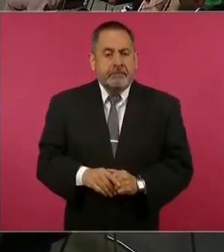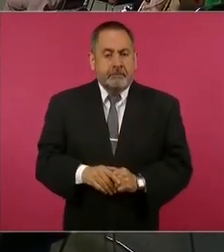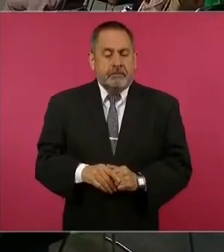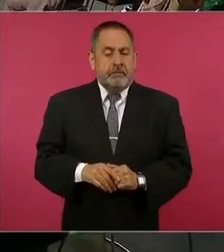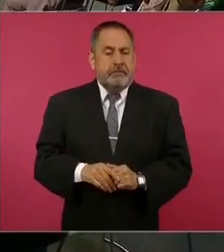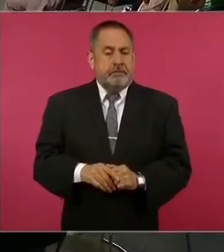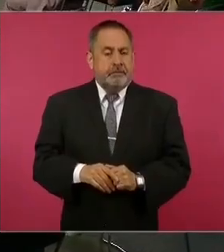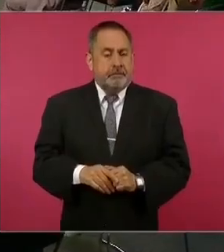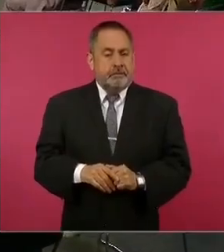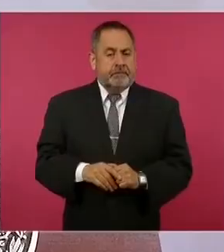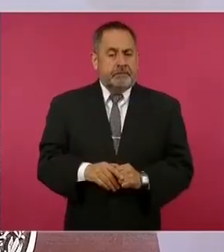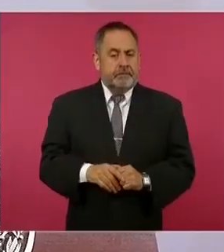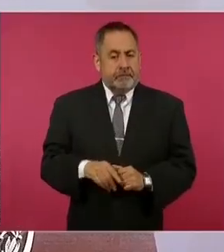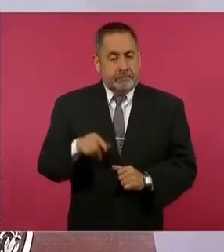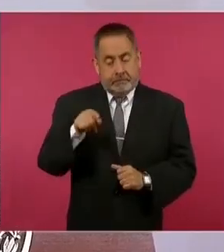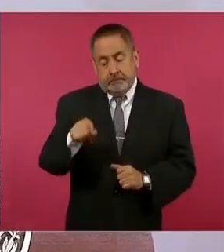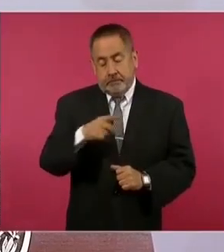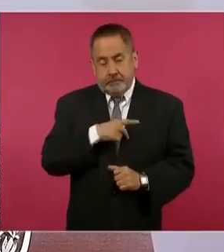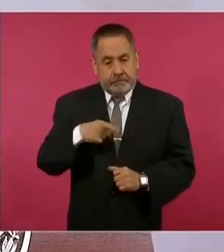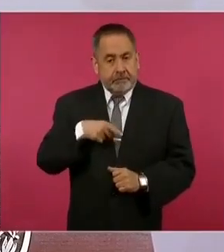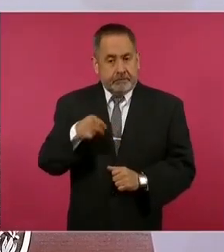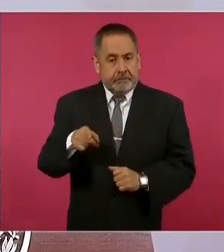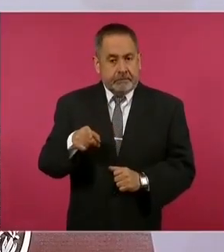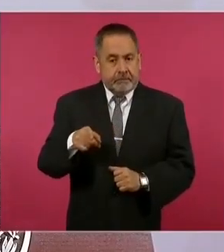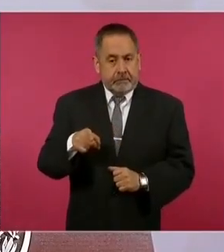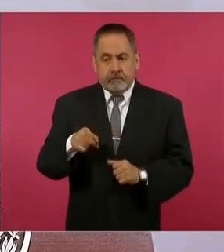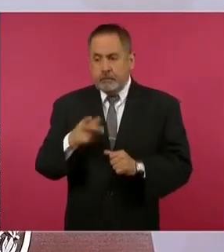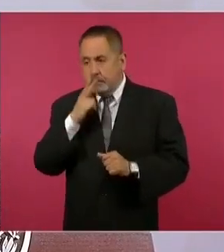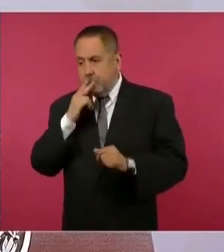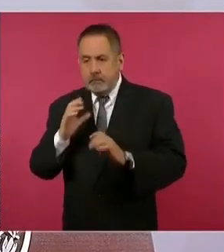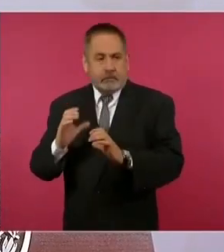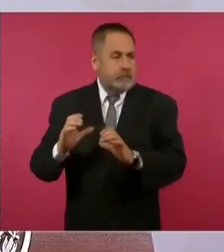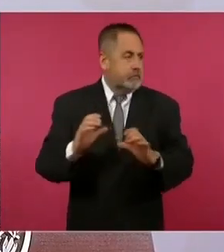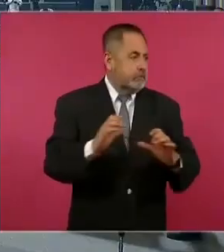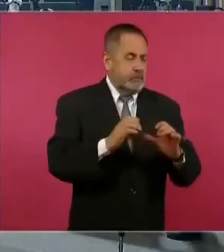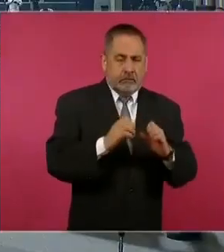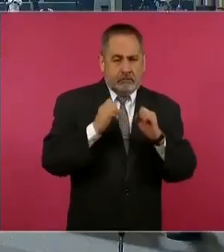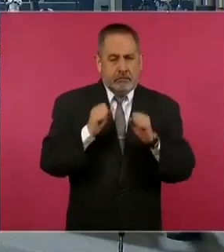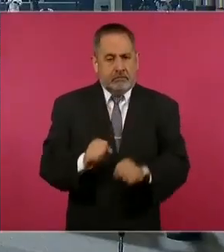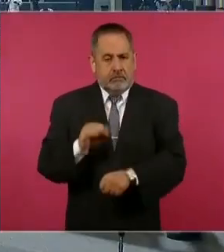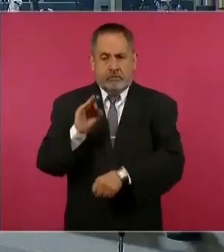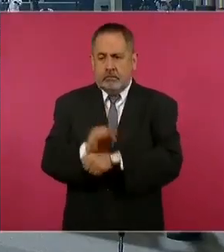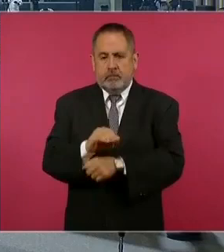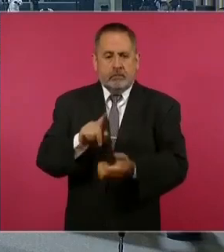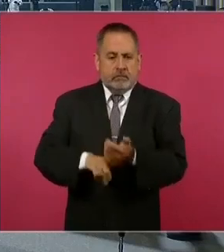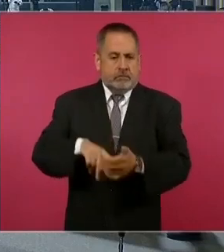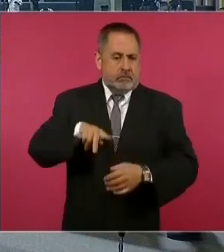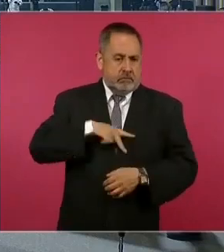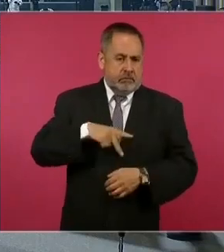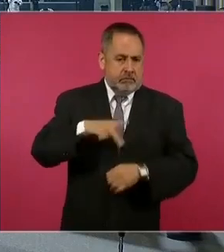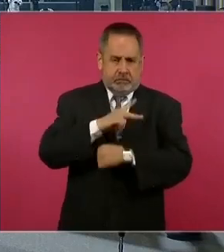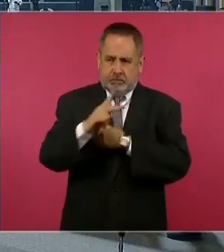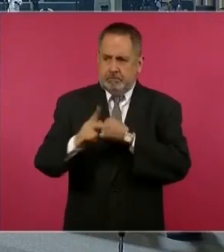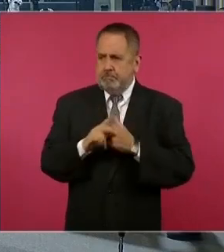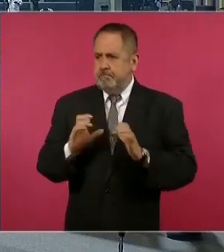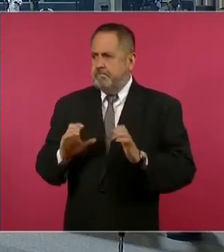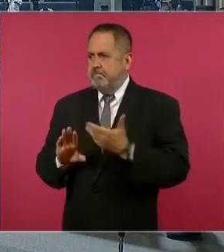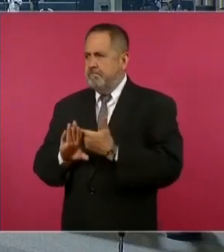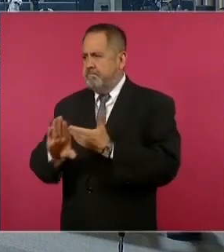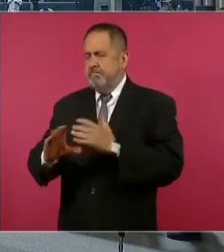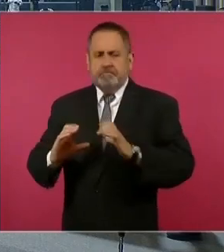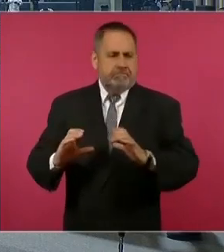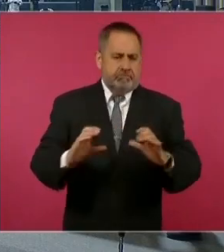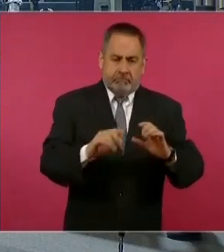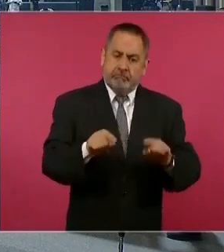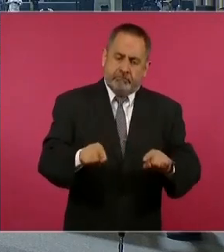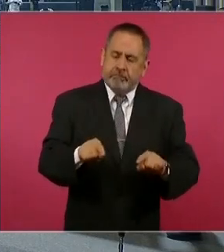y tiene que ver mucho con el cuidado de nuestra integridad territorial, de nuestra